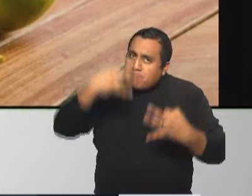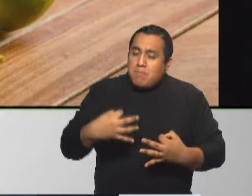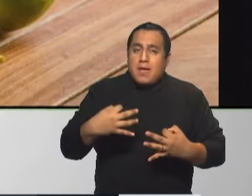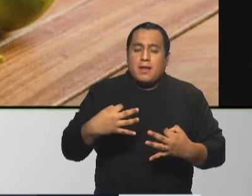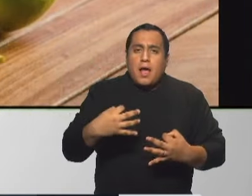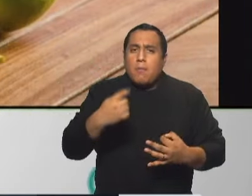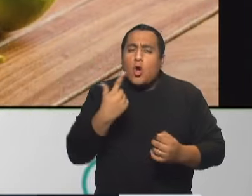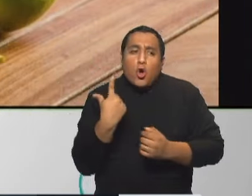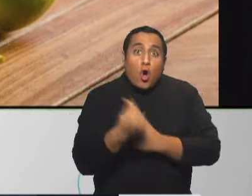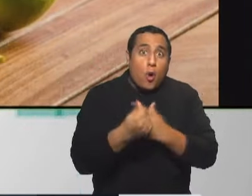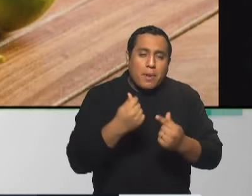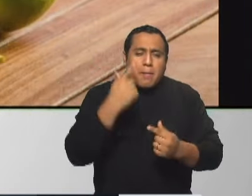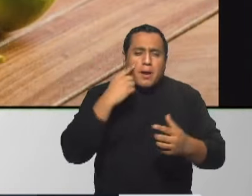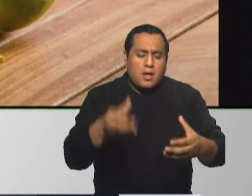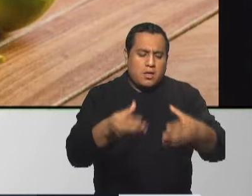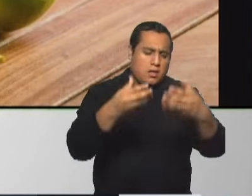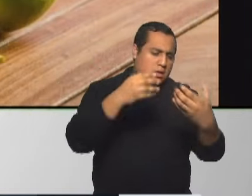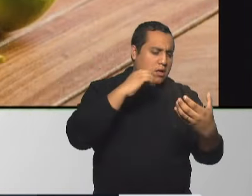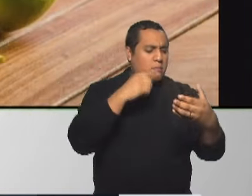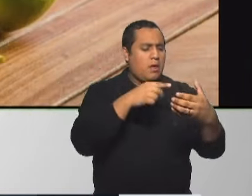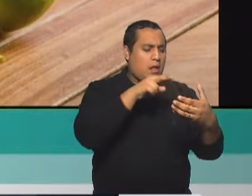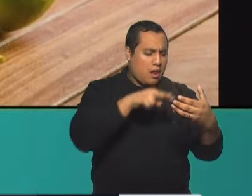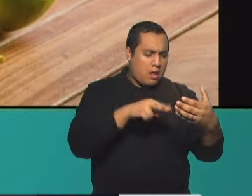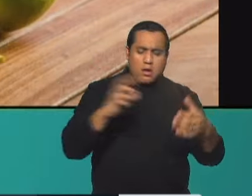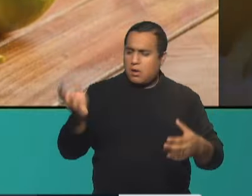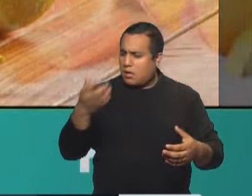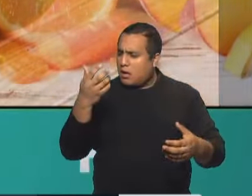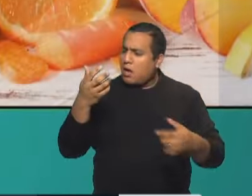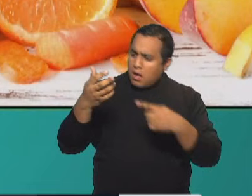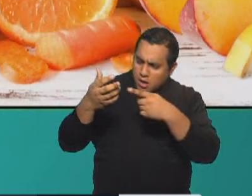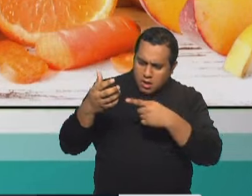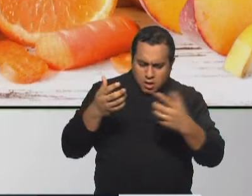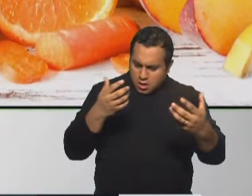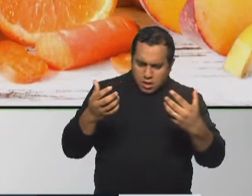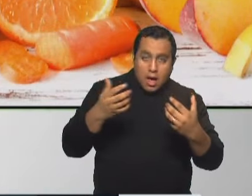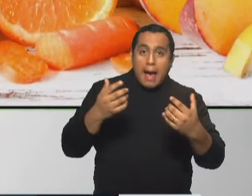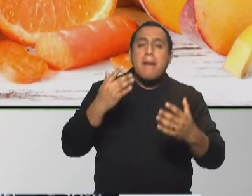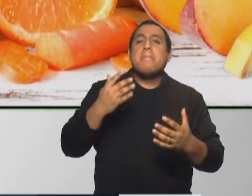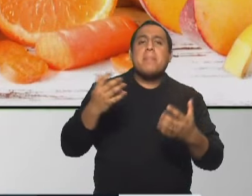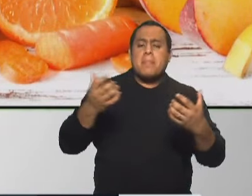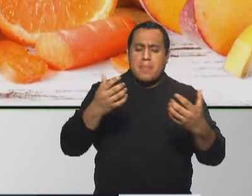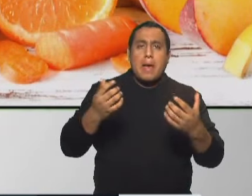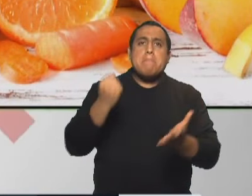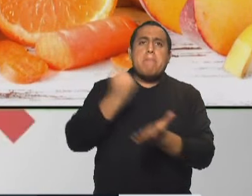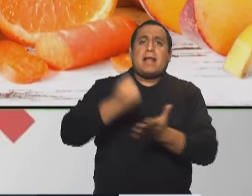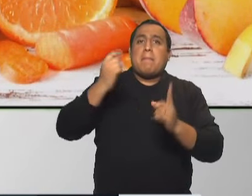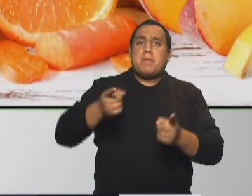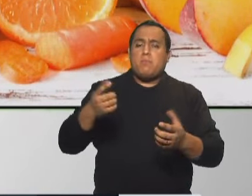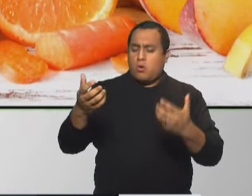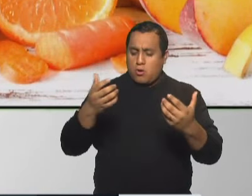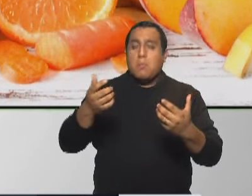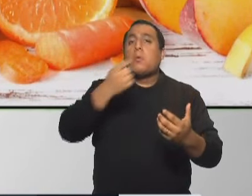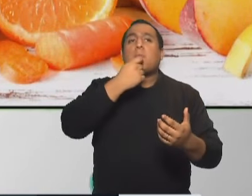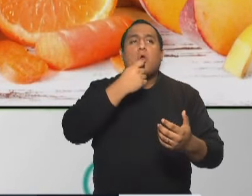etiquetas, comparar entre alimentos tradicionales de una misma marca y alimento light, por